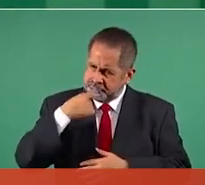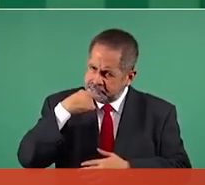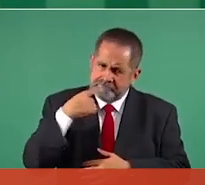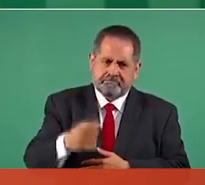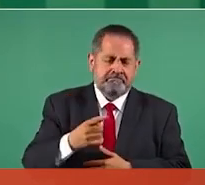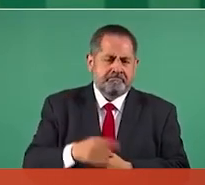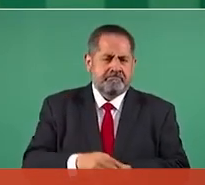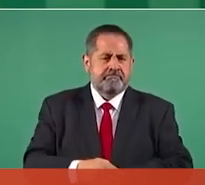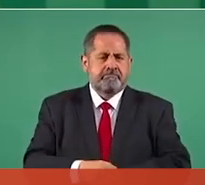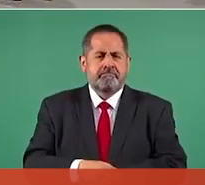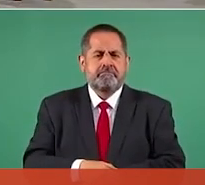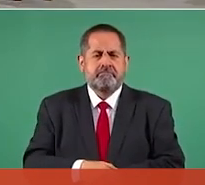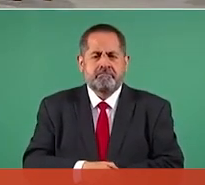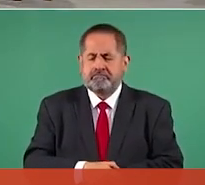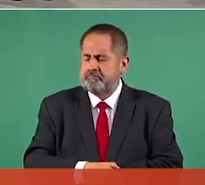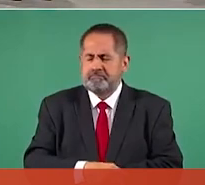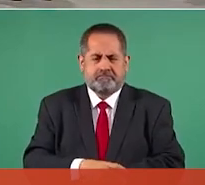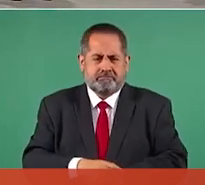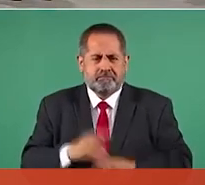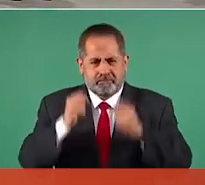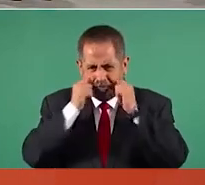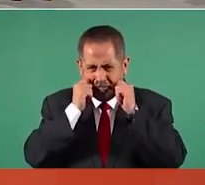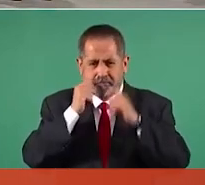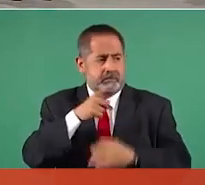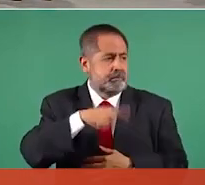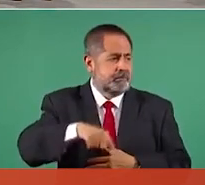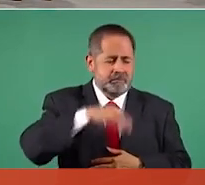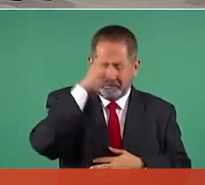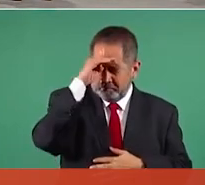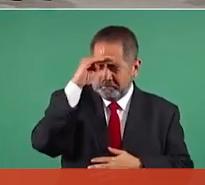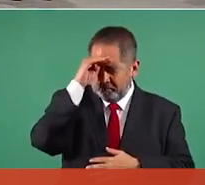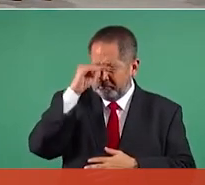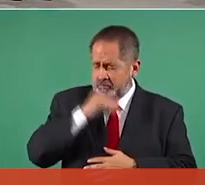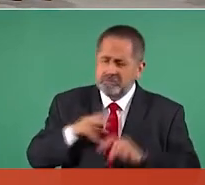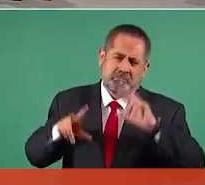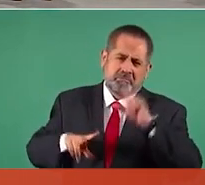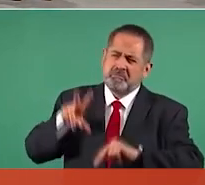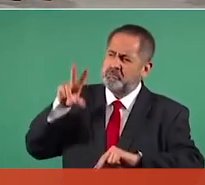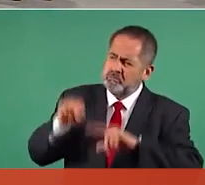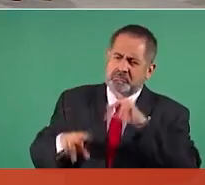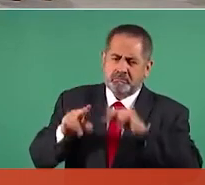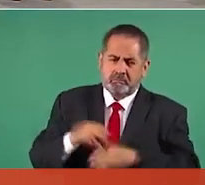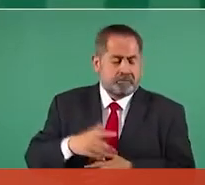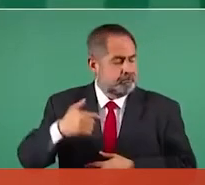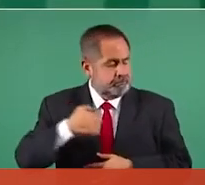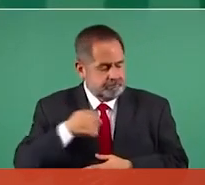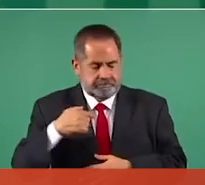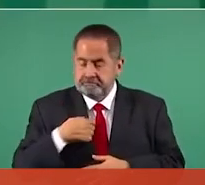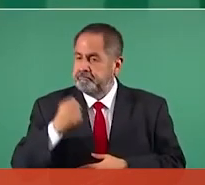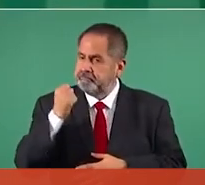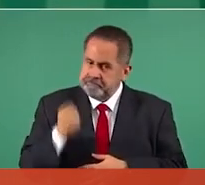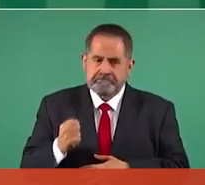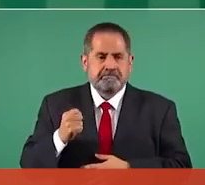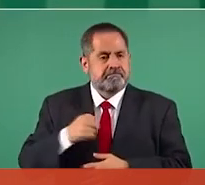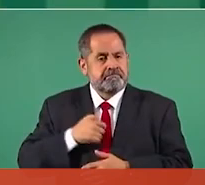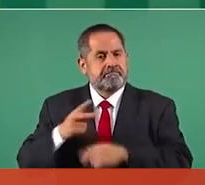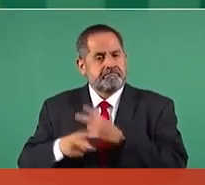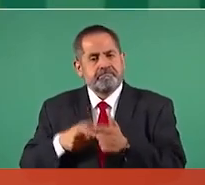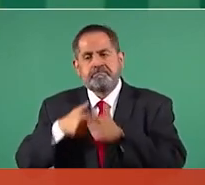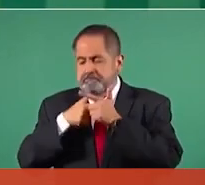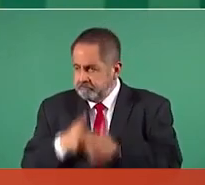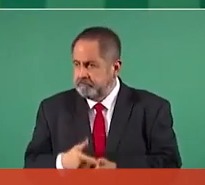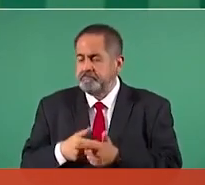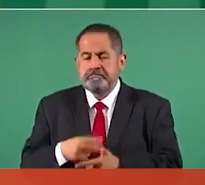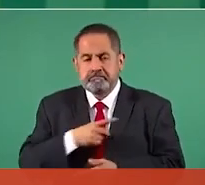y no me importa que la mayoría esté pensando en no regresar. Yo voy a sostener de que es